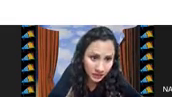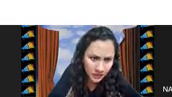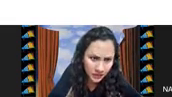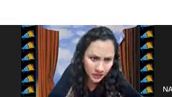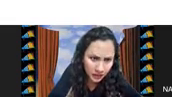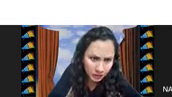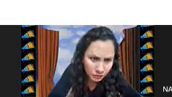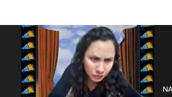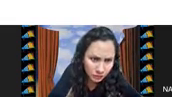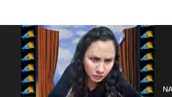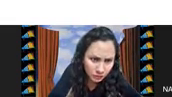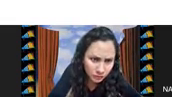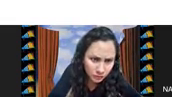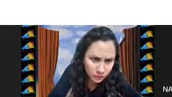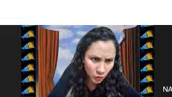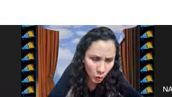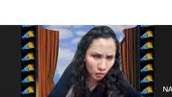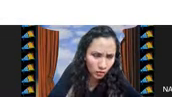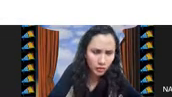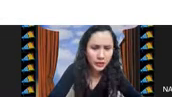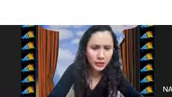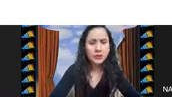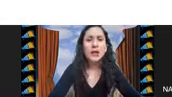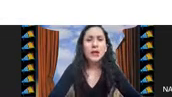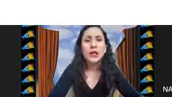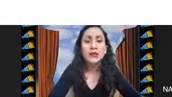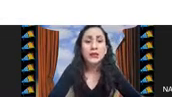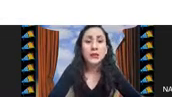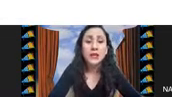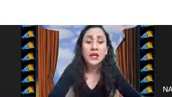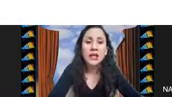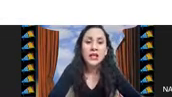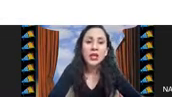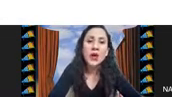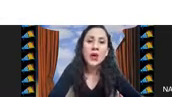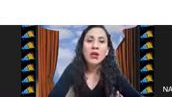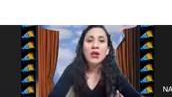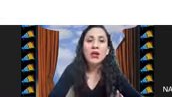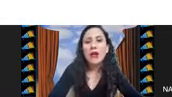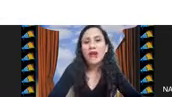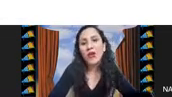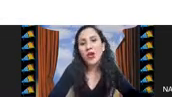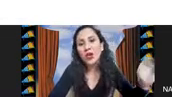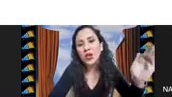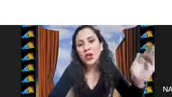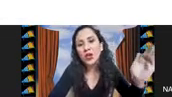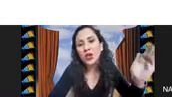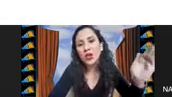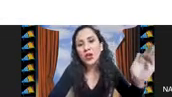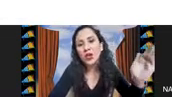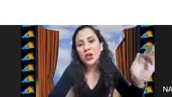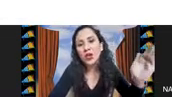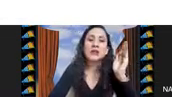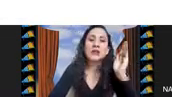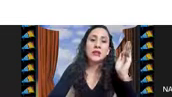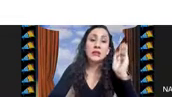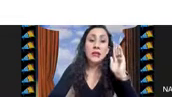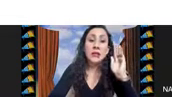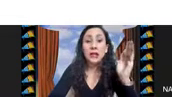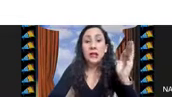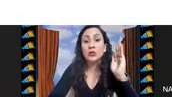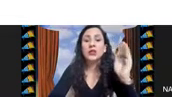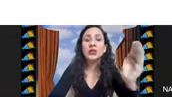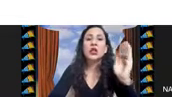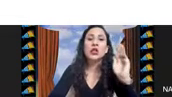10 a la 8 creo este y luego otro grupo es